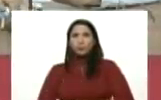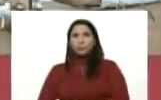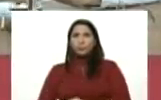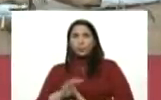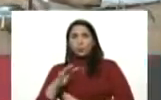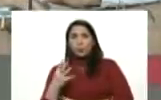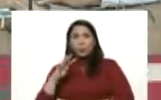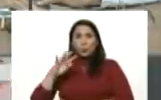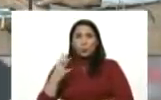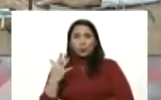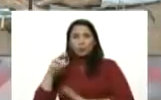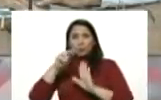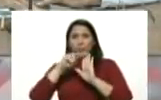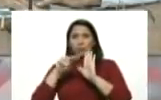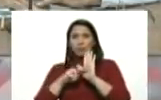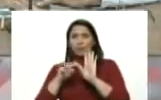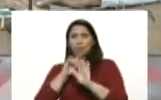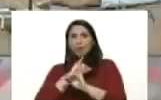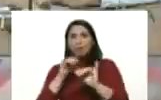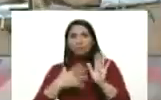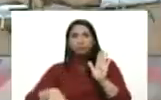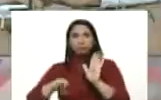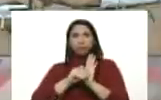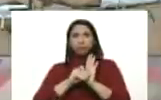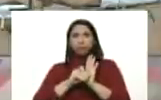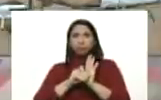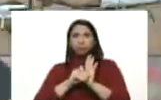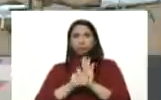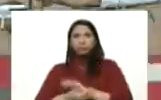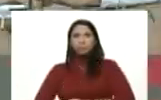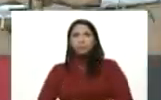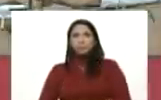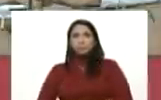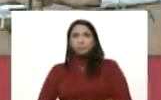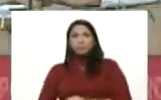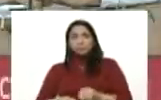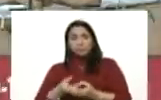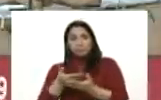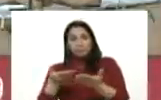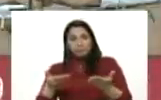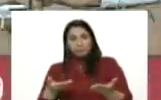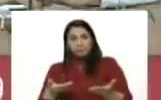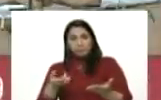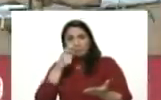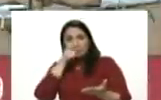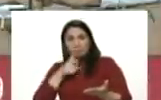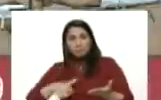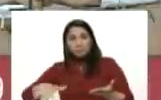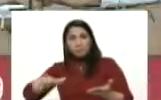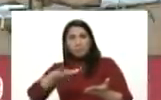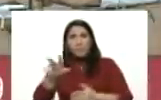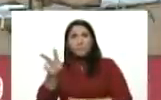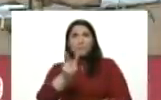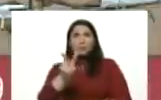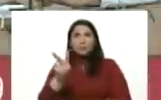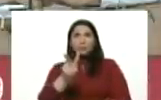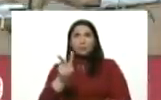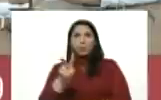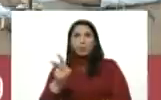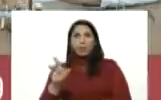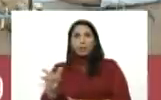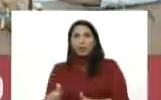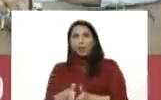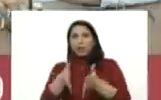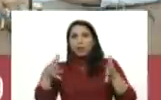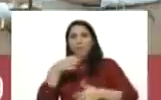quinto nivel una vez más presidente le ratificamos a usted y al pueblo de venezuela que la gran